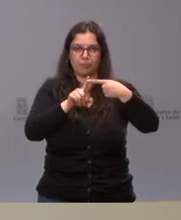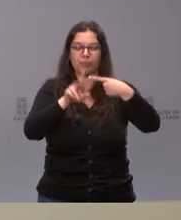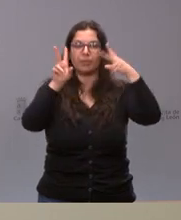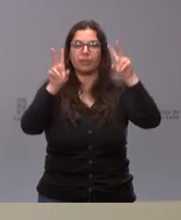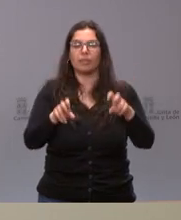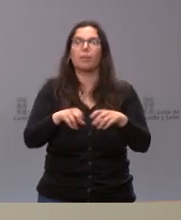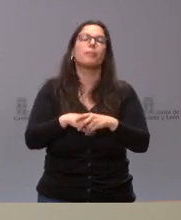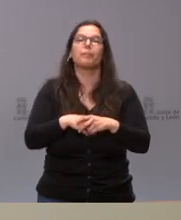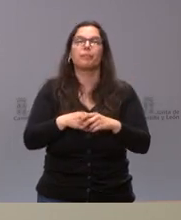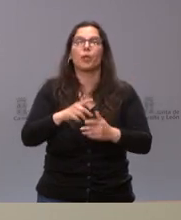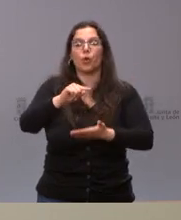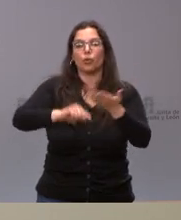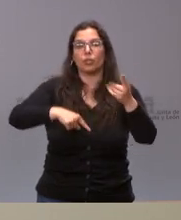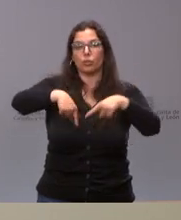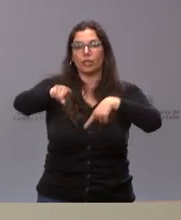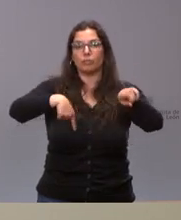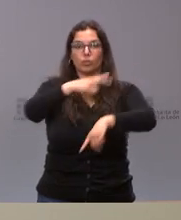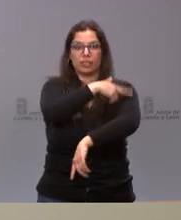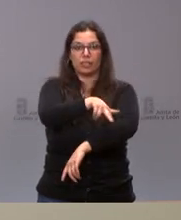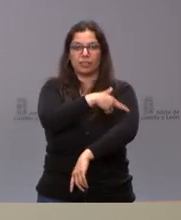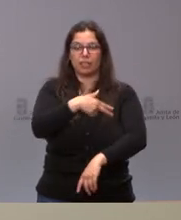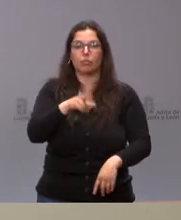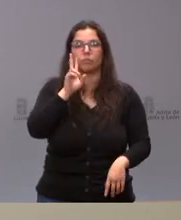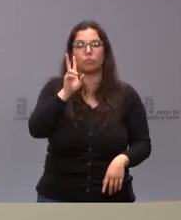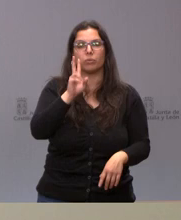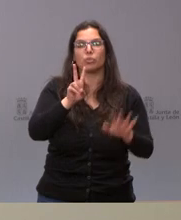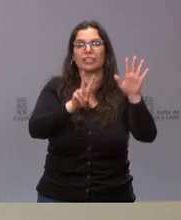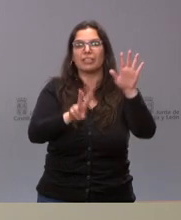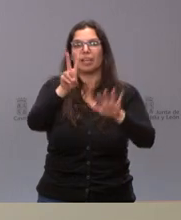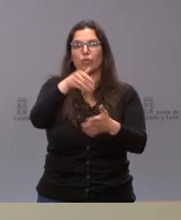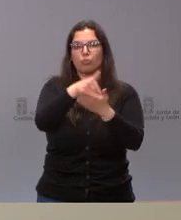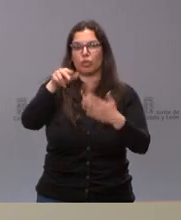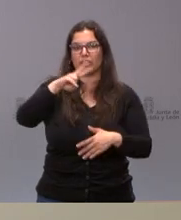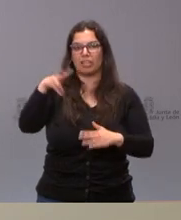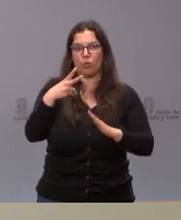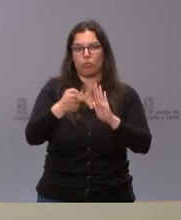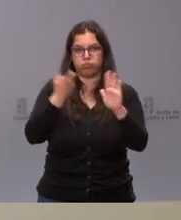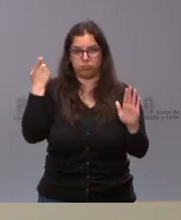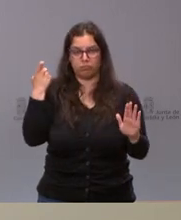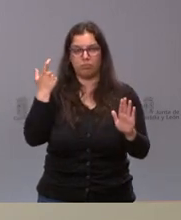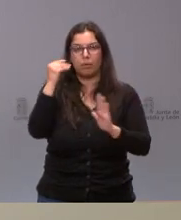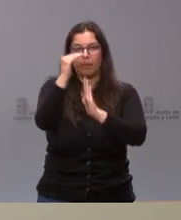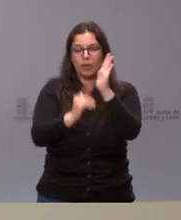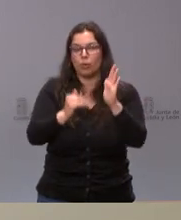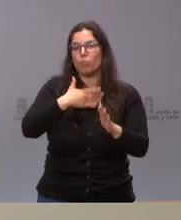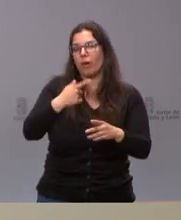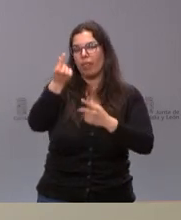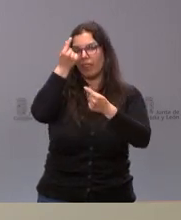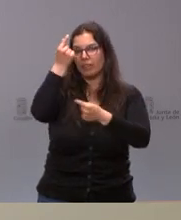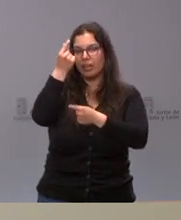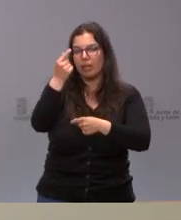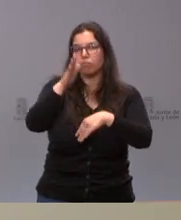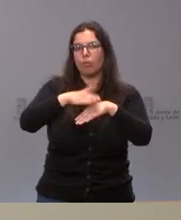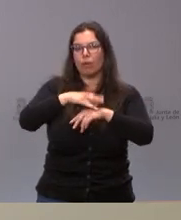del transporte sanitario hemos conocido que se ha producido una merma de 72 millones de euros no sé si nos puede detallar en qué se basa esta